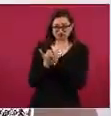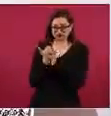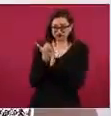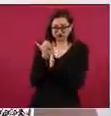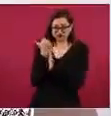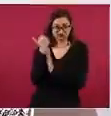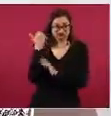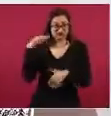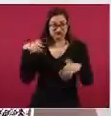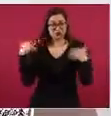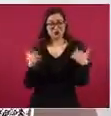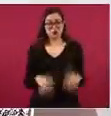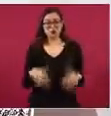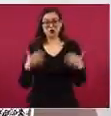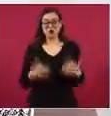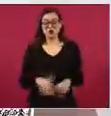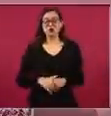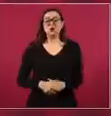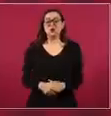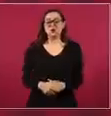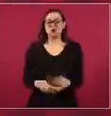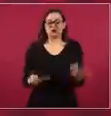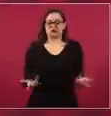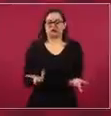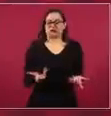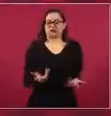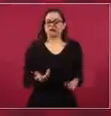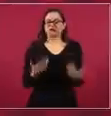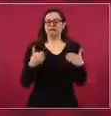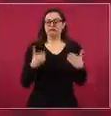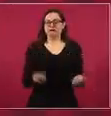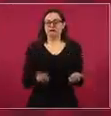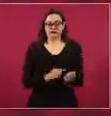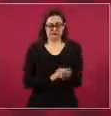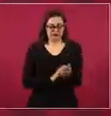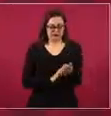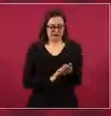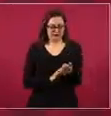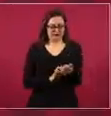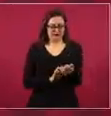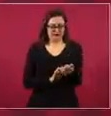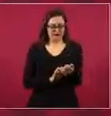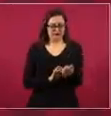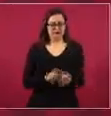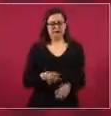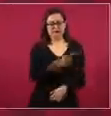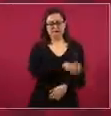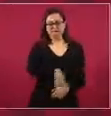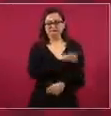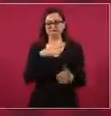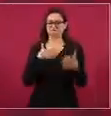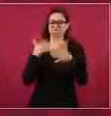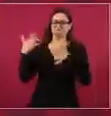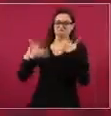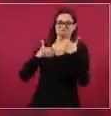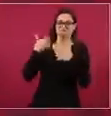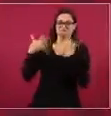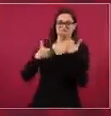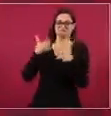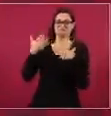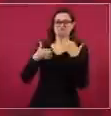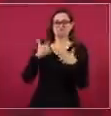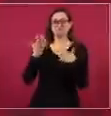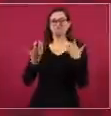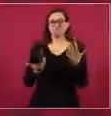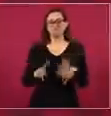y la desesperación de nuestros adversarios, y